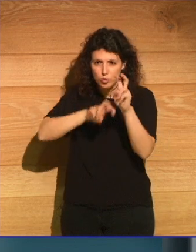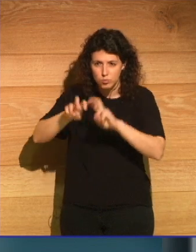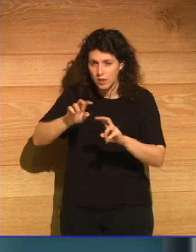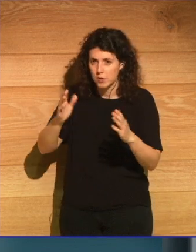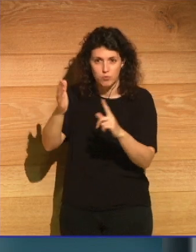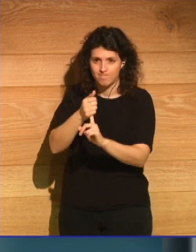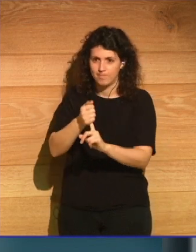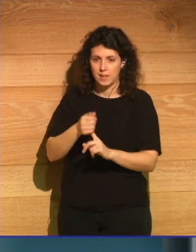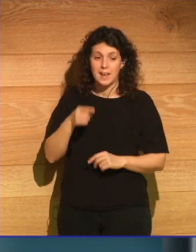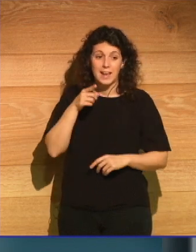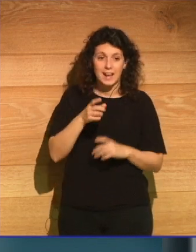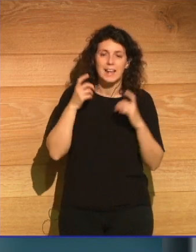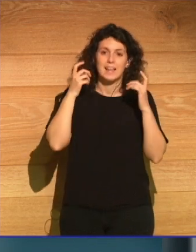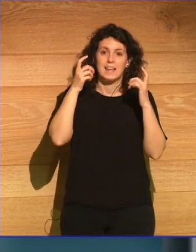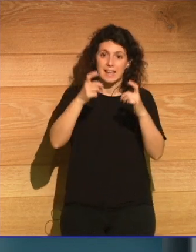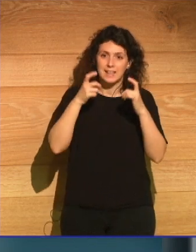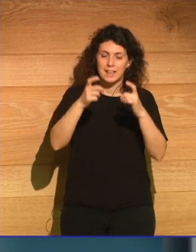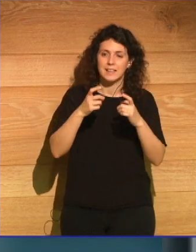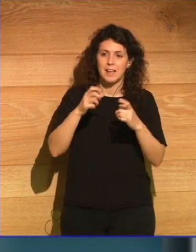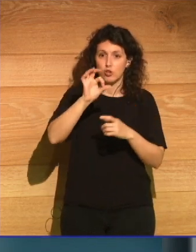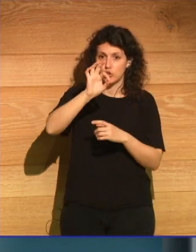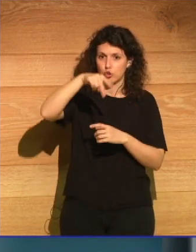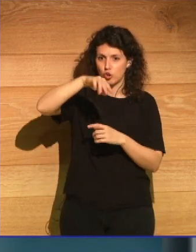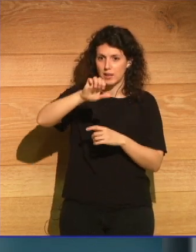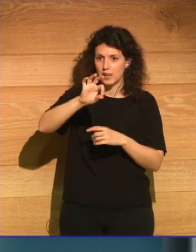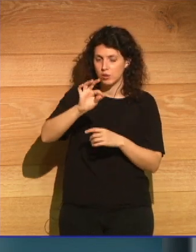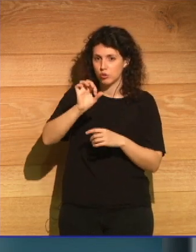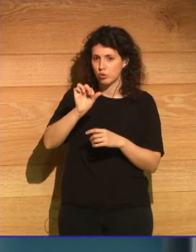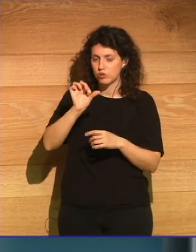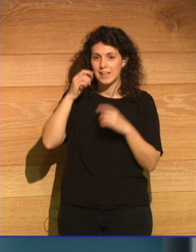estos sonetos en el genoma de esta bacteria.